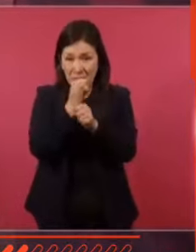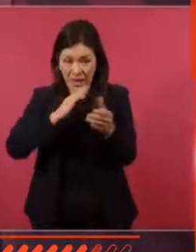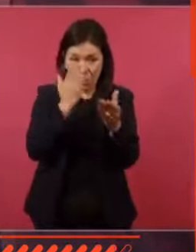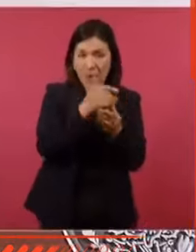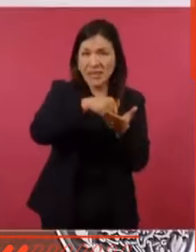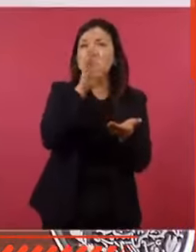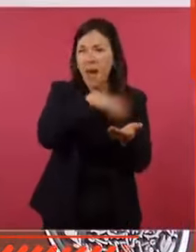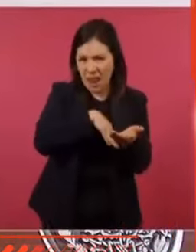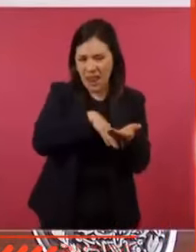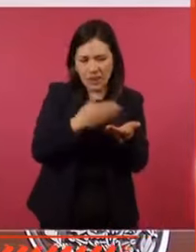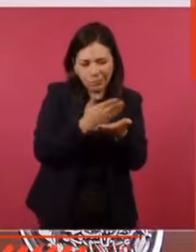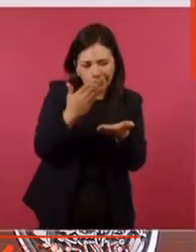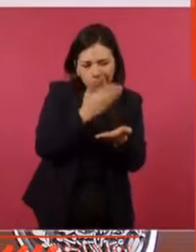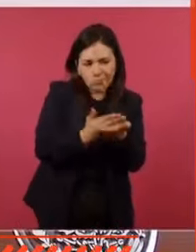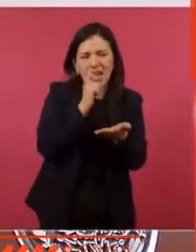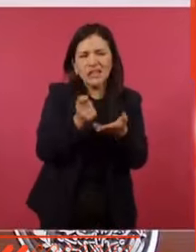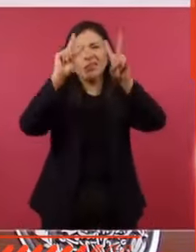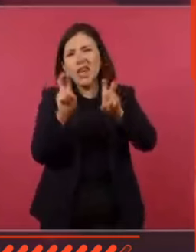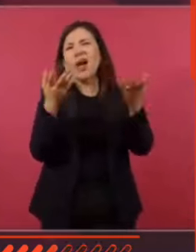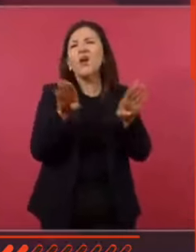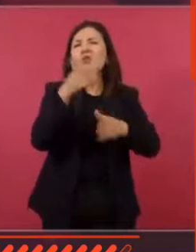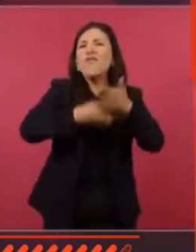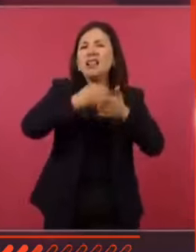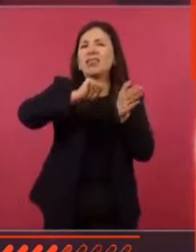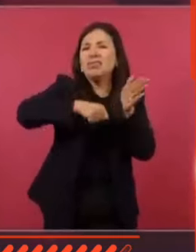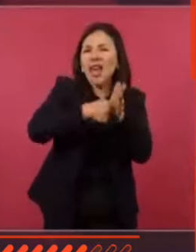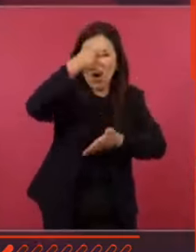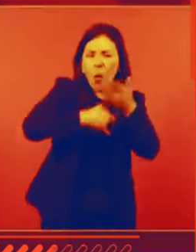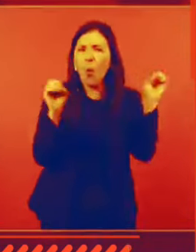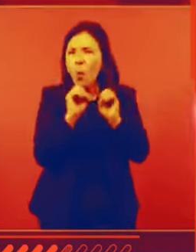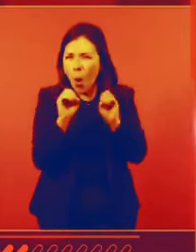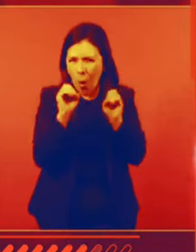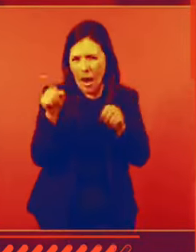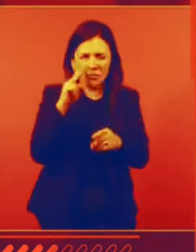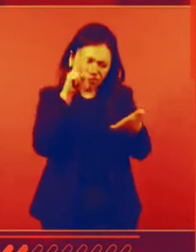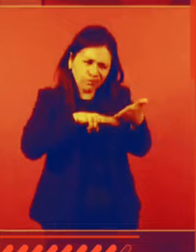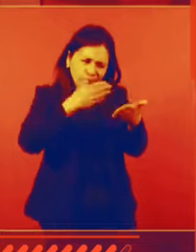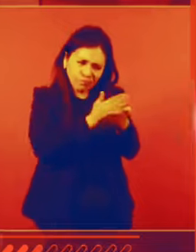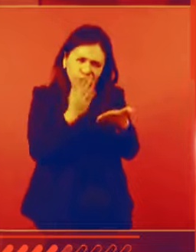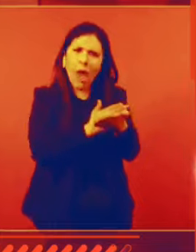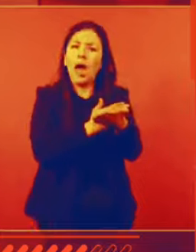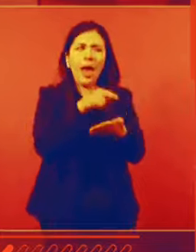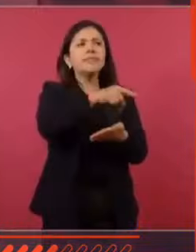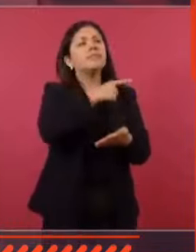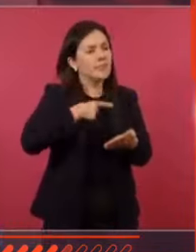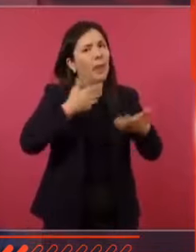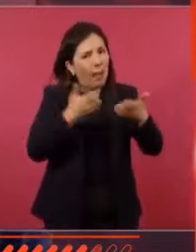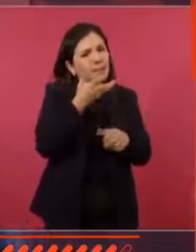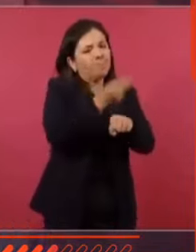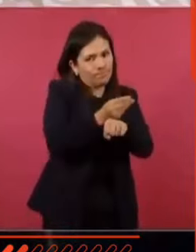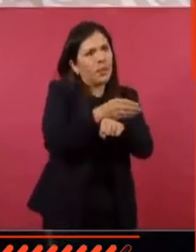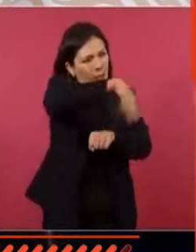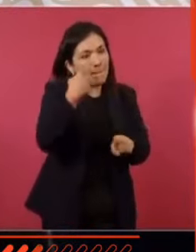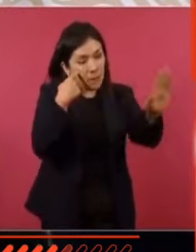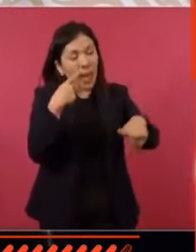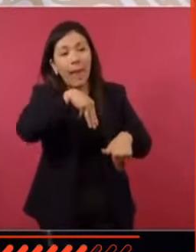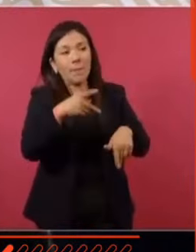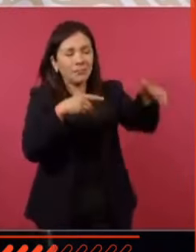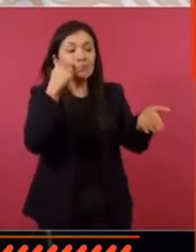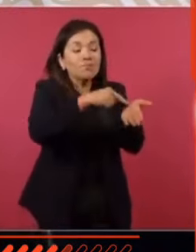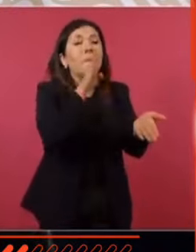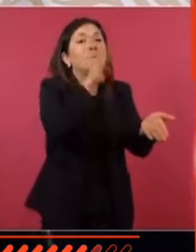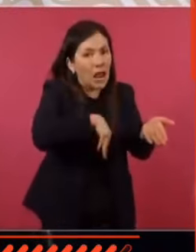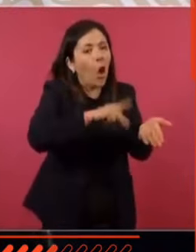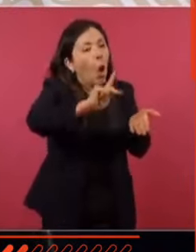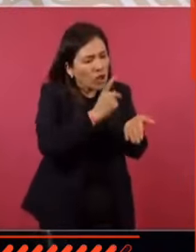y es un asunto de tecnicismo que no va al fondo, ¿por qué no se repone el procedimiento? ¿Por qué no le dice al ministerio público, oye, estás